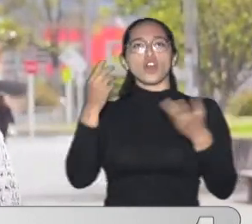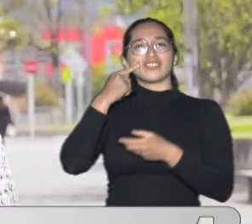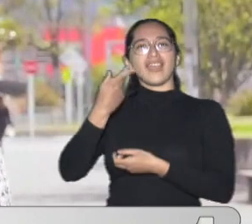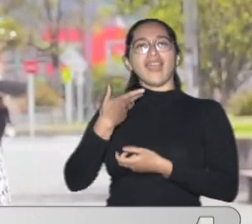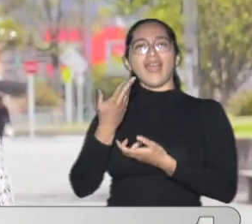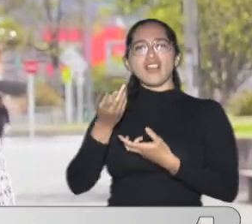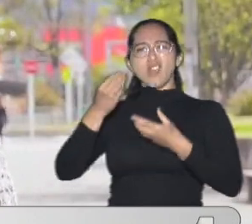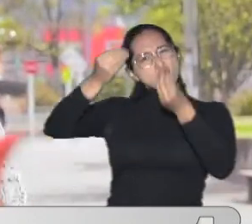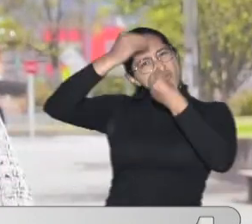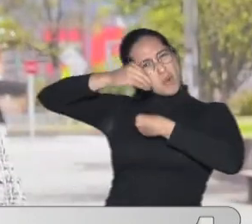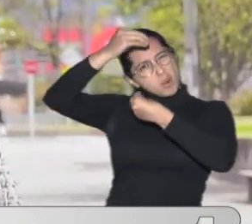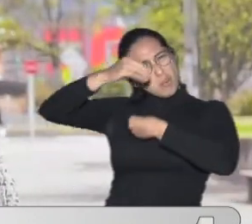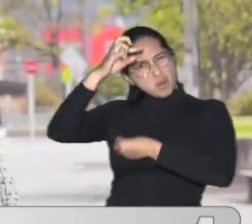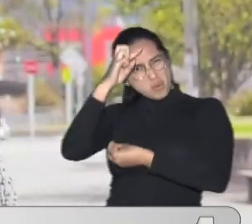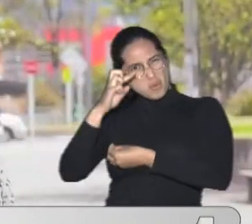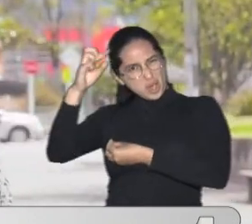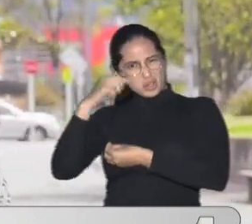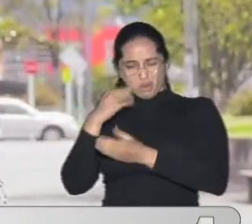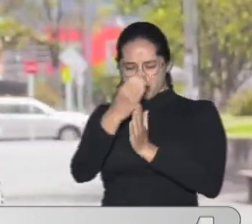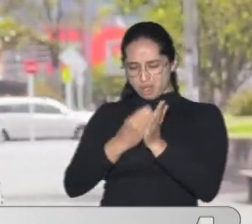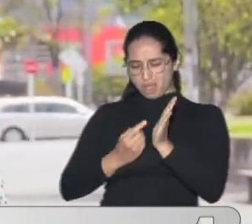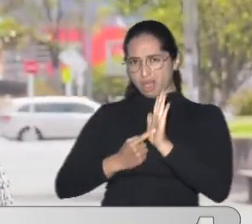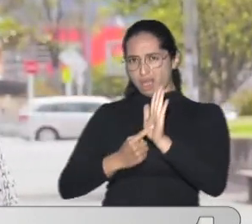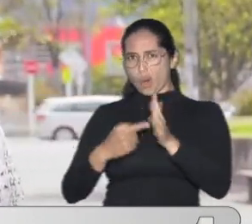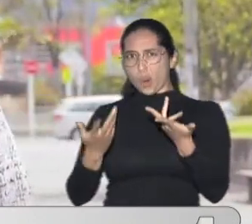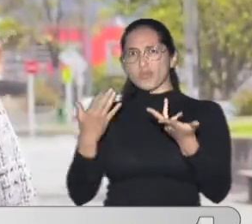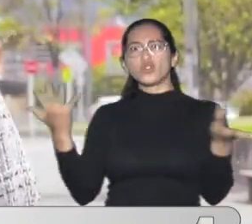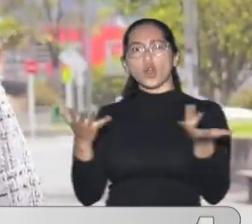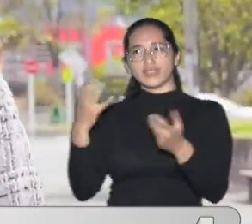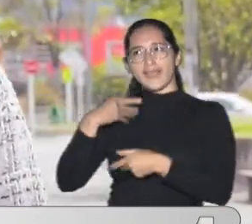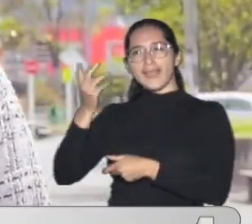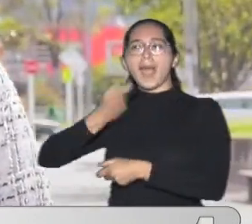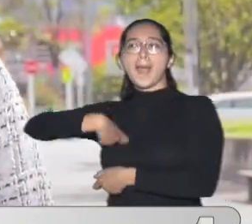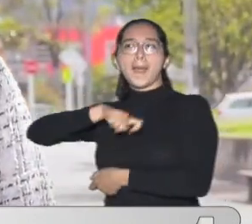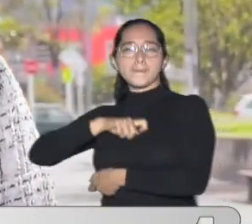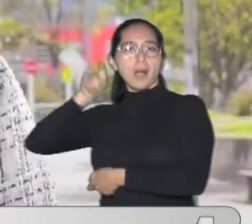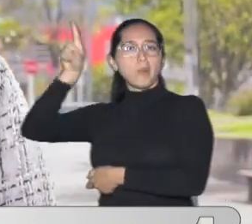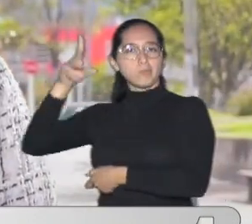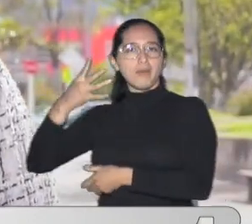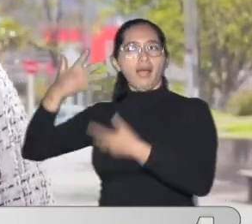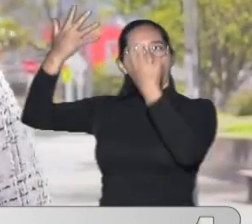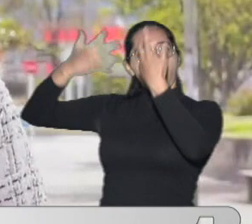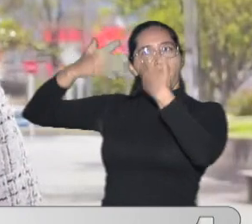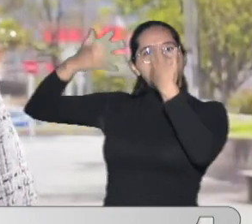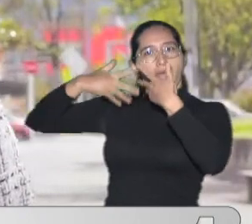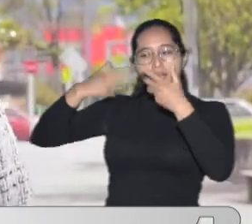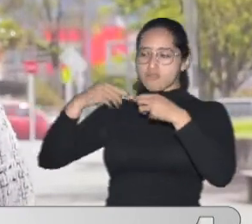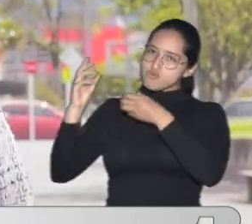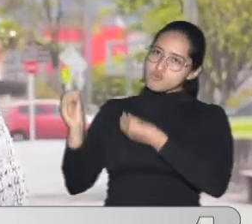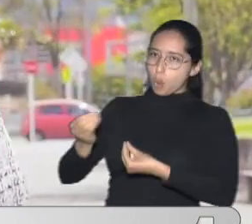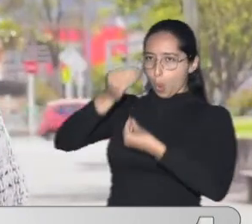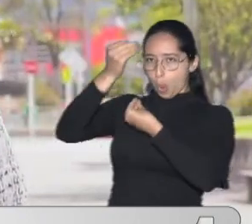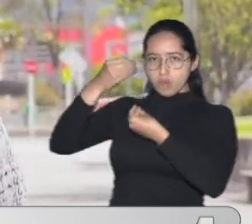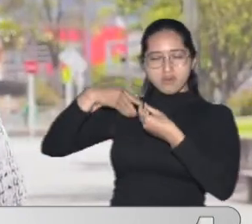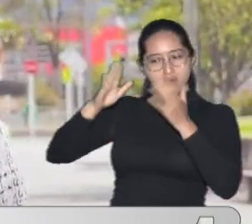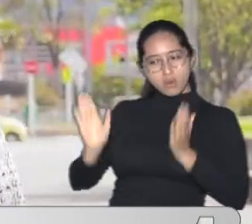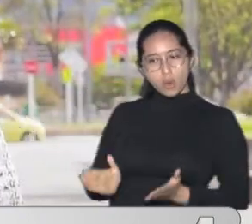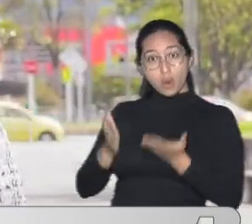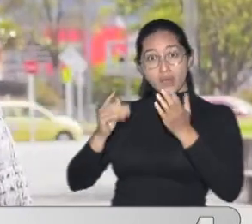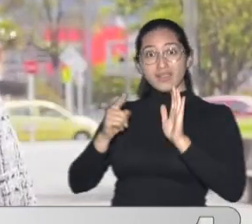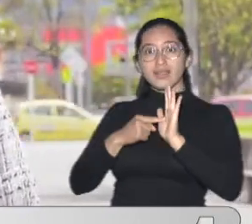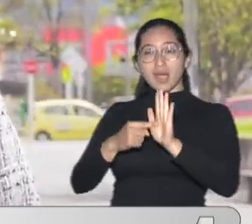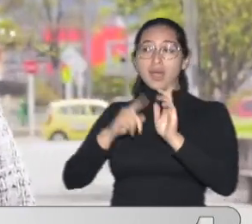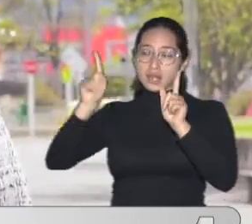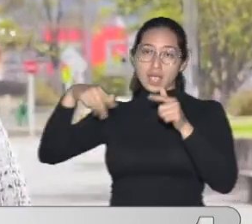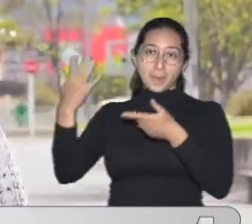Hace 14 meses regresó a Colombia de donde es oriundo Y entregó la documentación al Ministerio de Educación Para que se realice la